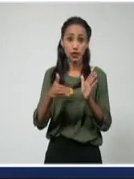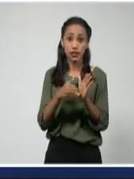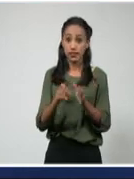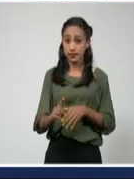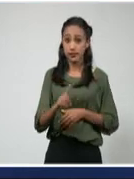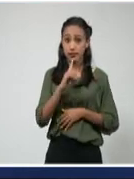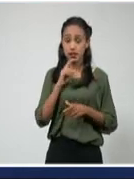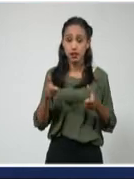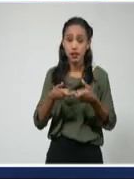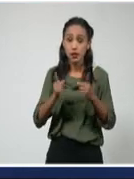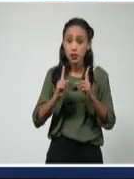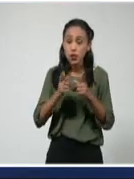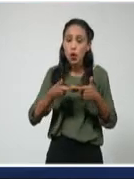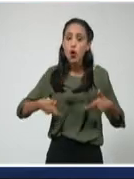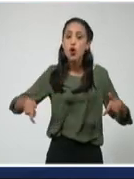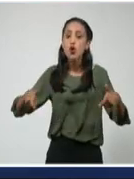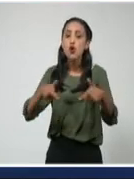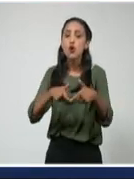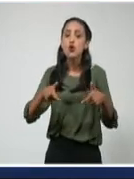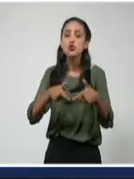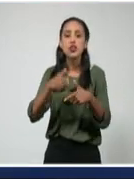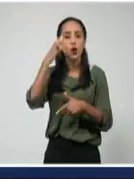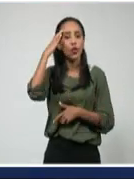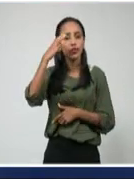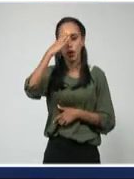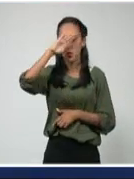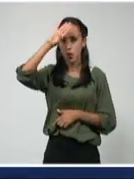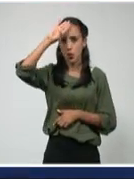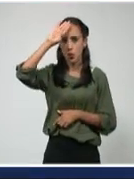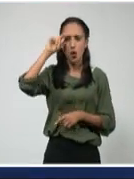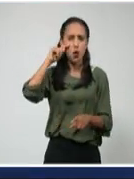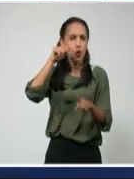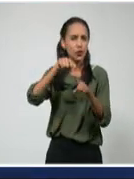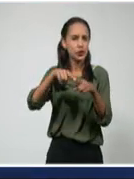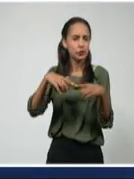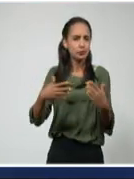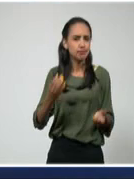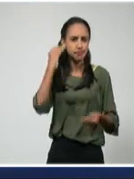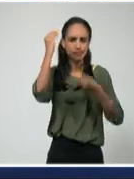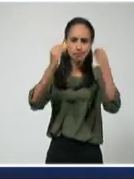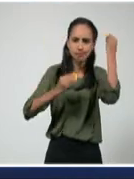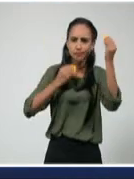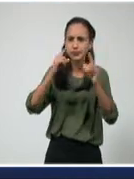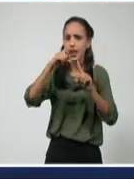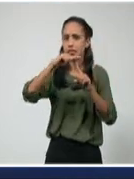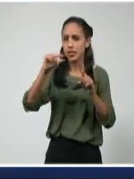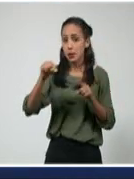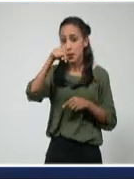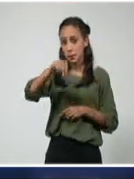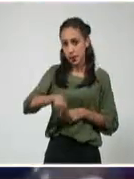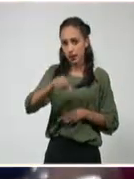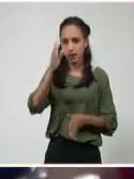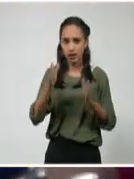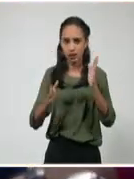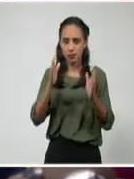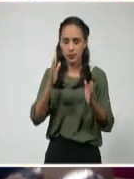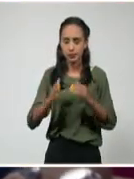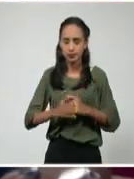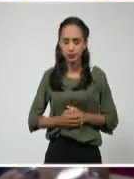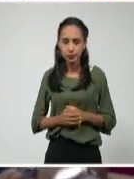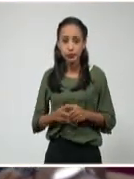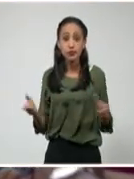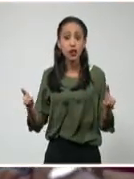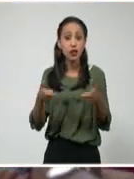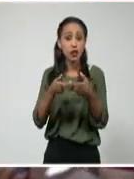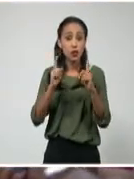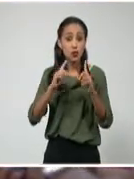Se sesionó el Consejo de Estado de la República de Cuba con el objetivo de evaluar temas de su agenda de trabajo para el presente periodo. La reunión se